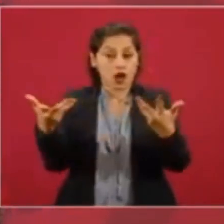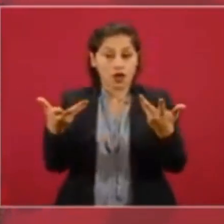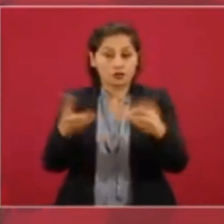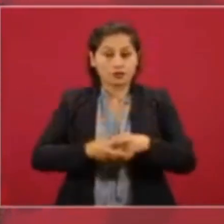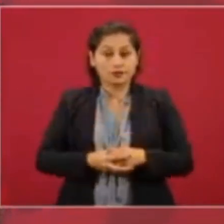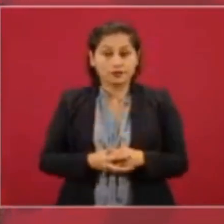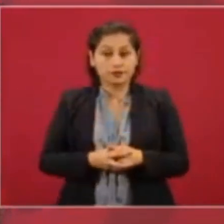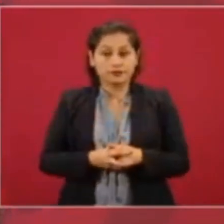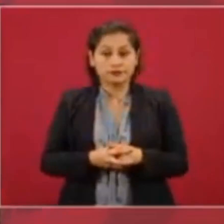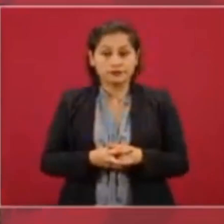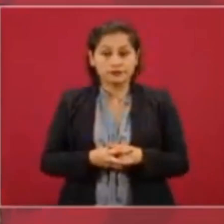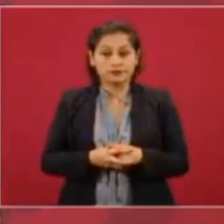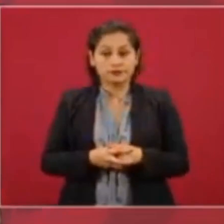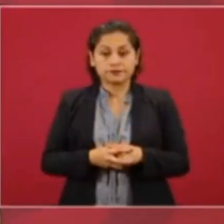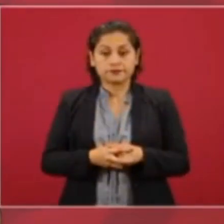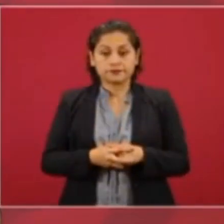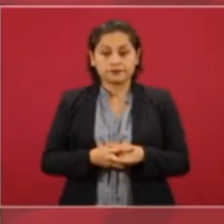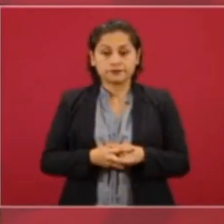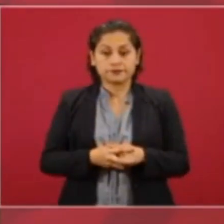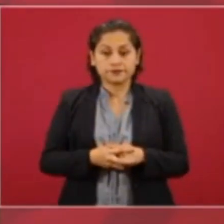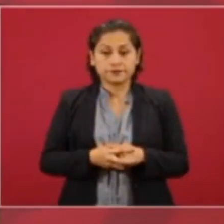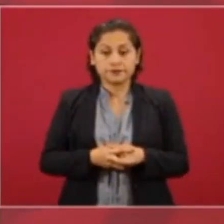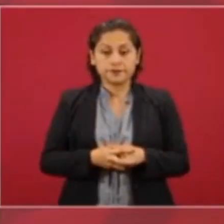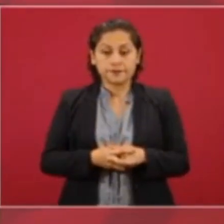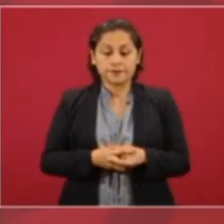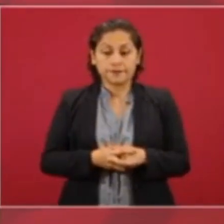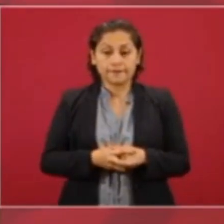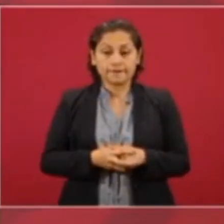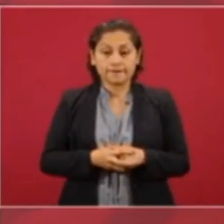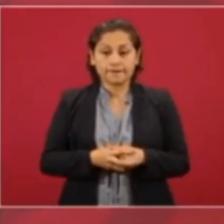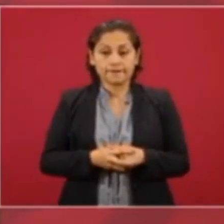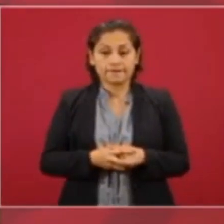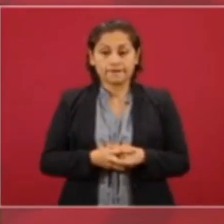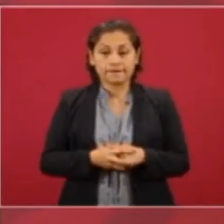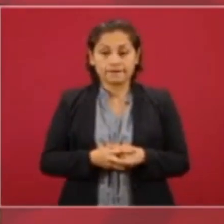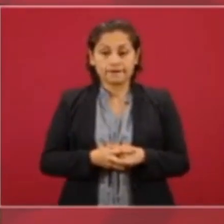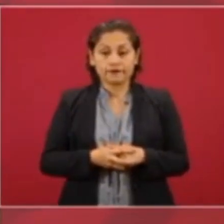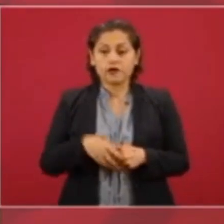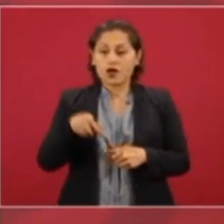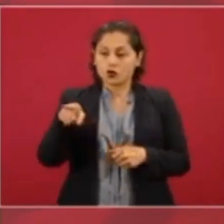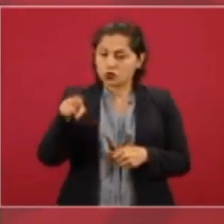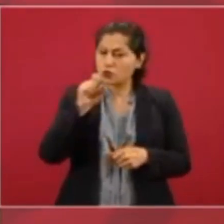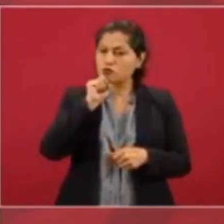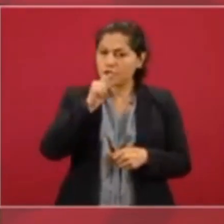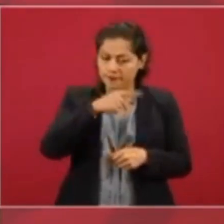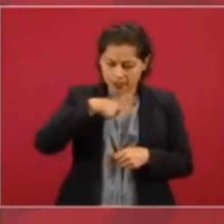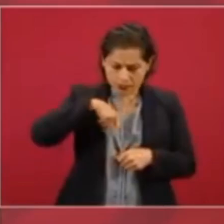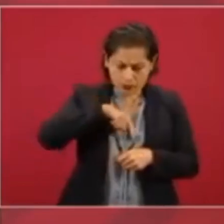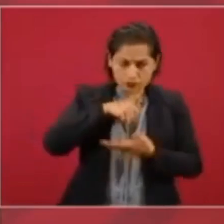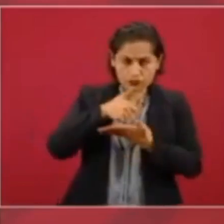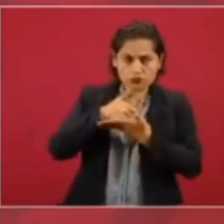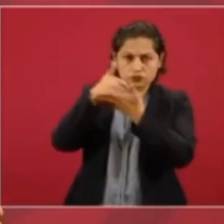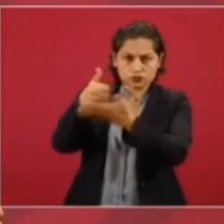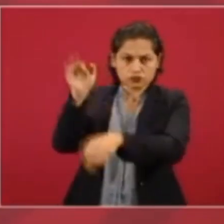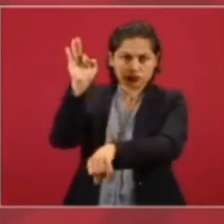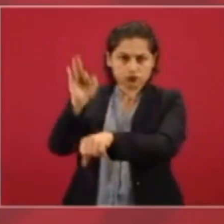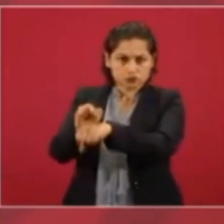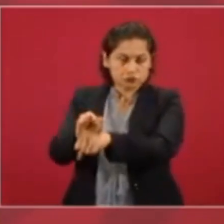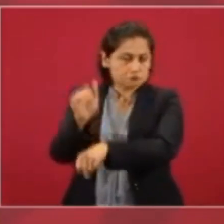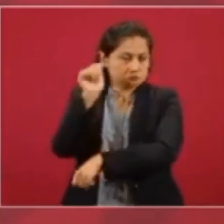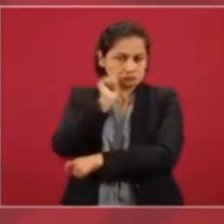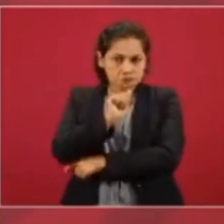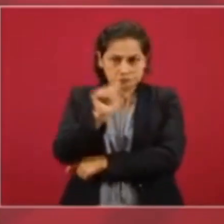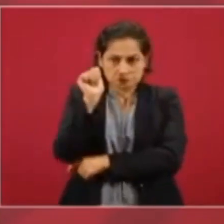tú cuentas también con nuestro apoyo. Muchas gracias. Siempre.